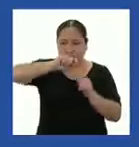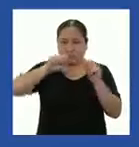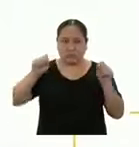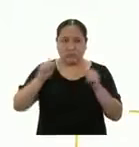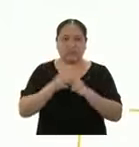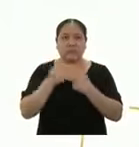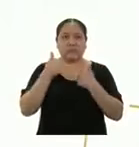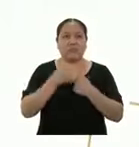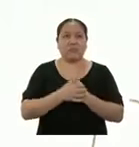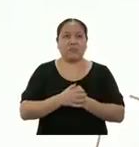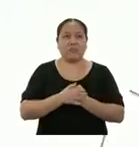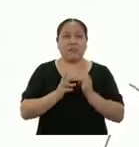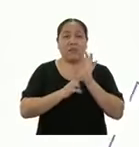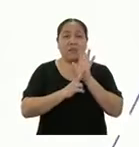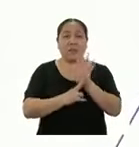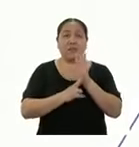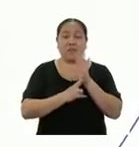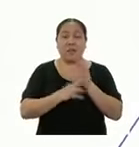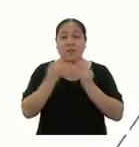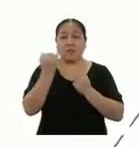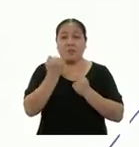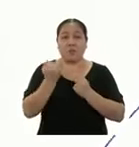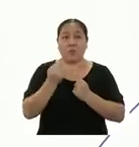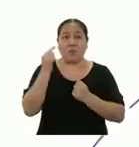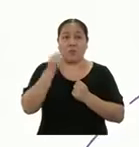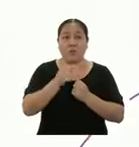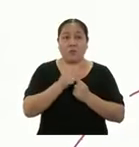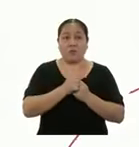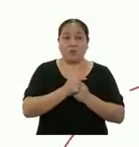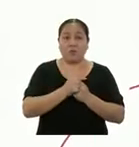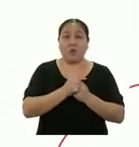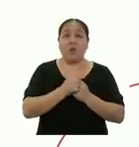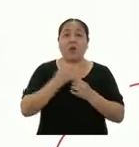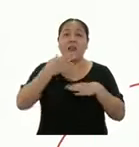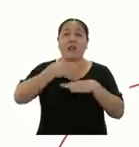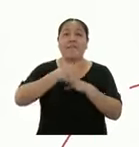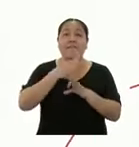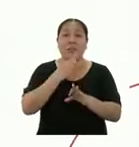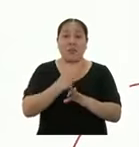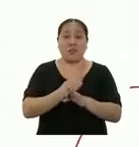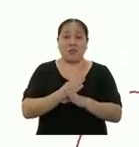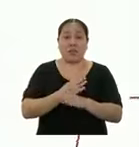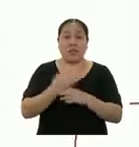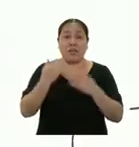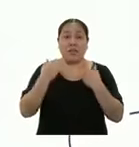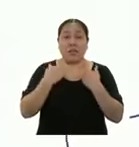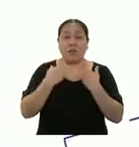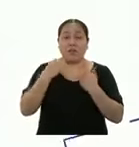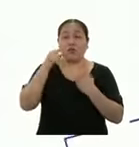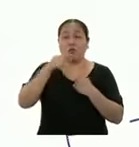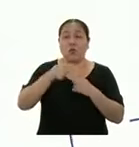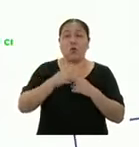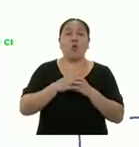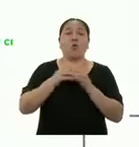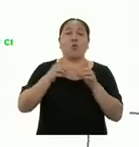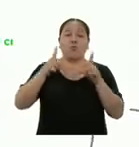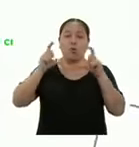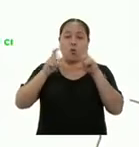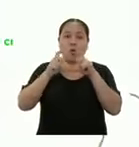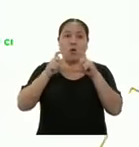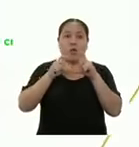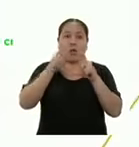Si representamos gráficamente la ventana con las formas geométricas, obtenemos un cuadrado cuyo lado mide 40